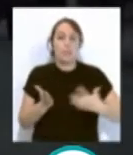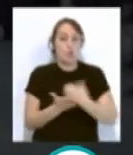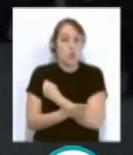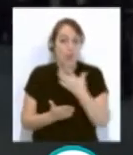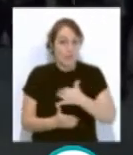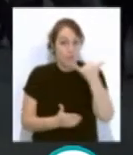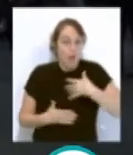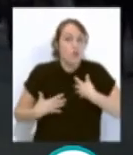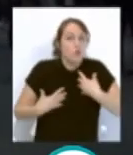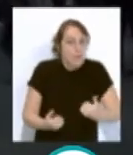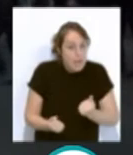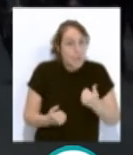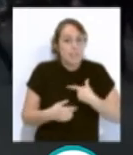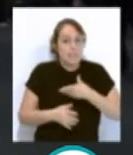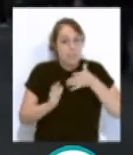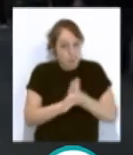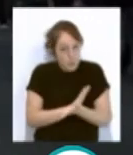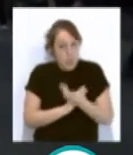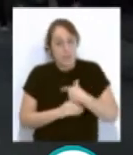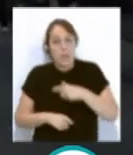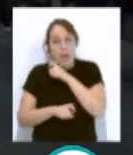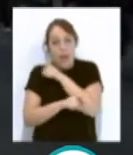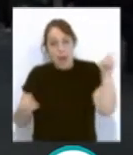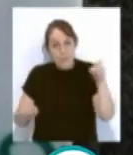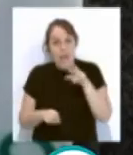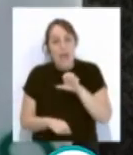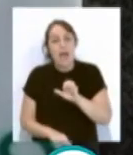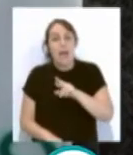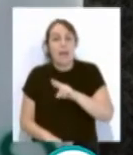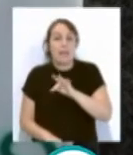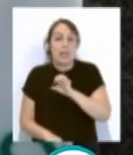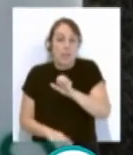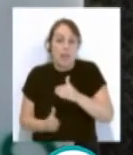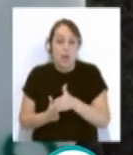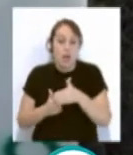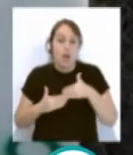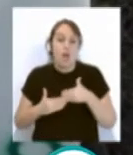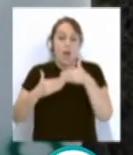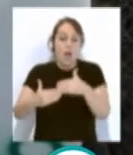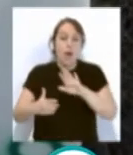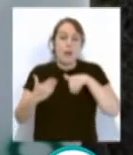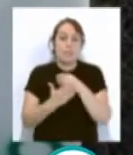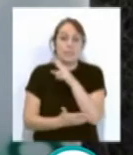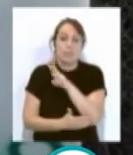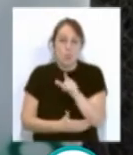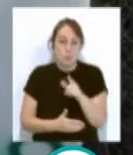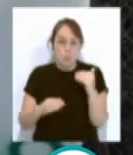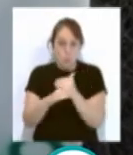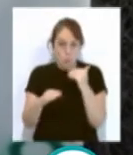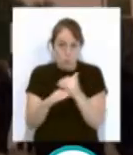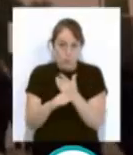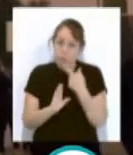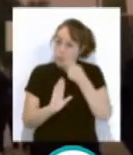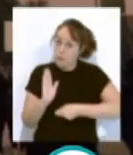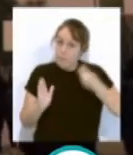baja serán voluntarias y se anuncia la ampliación del expediente de regulación temporal de empleo hasta el 31 de octubre, en las mismas